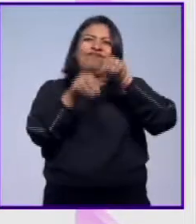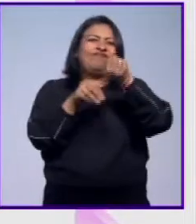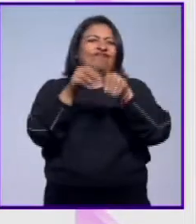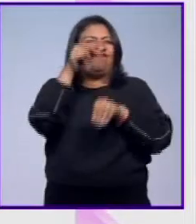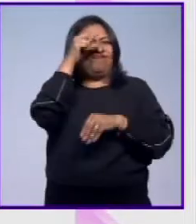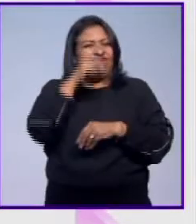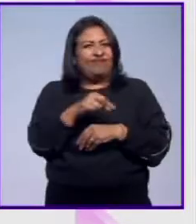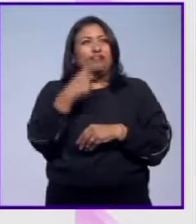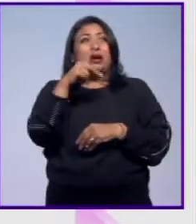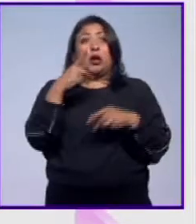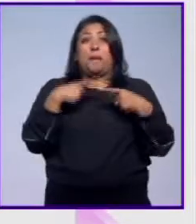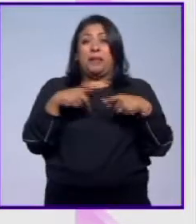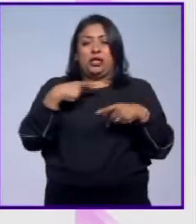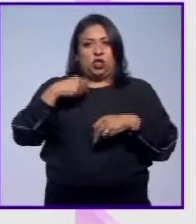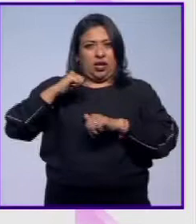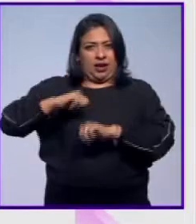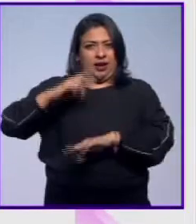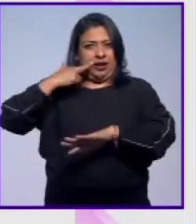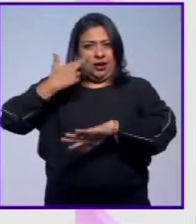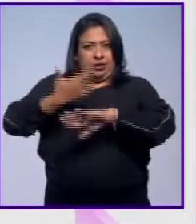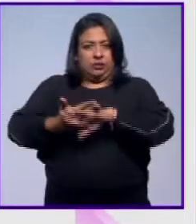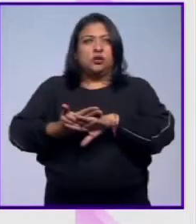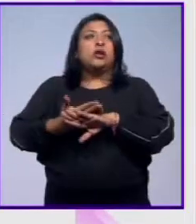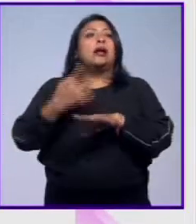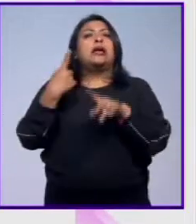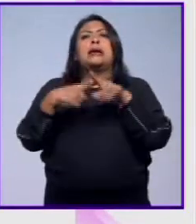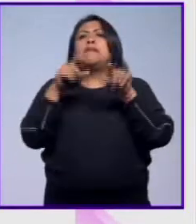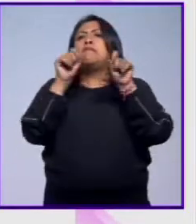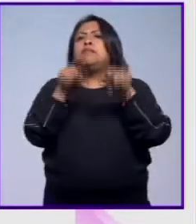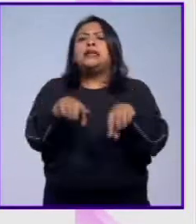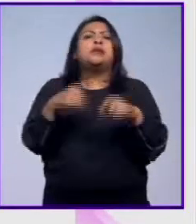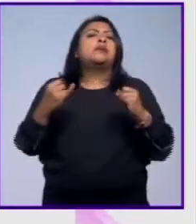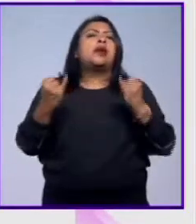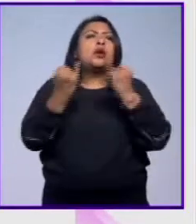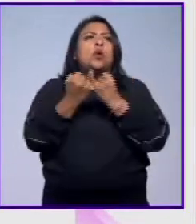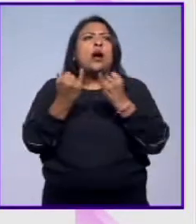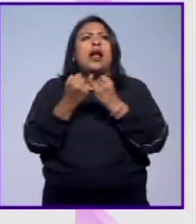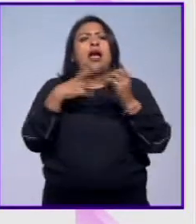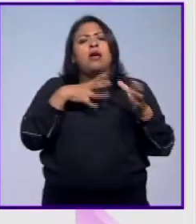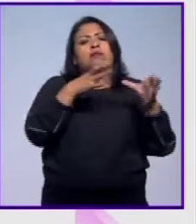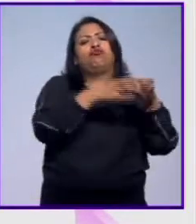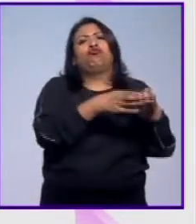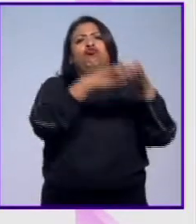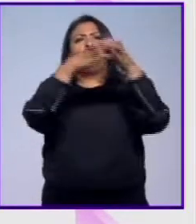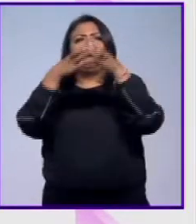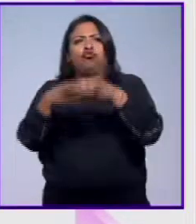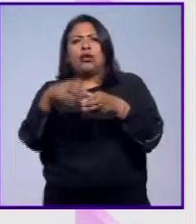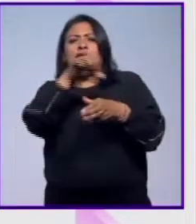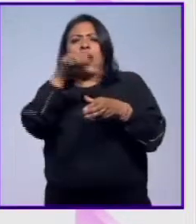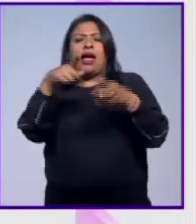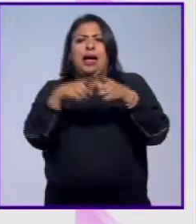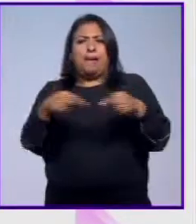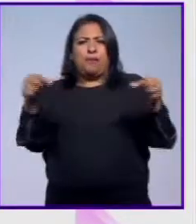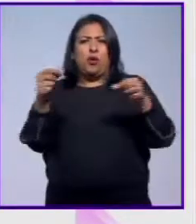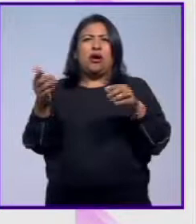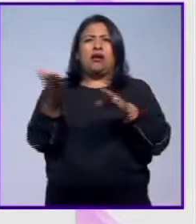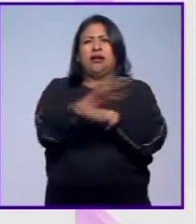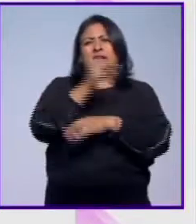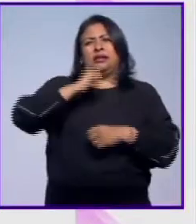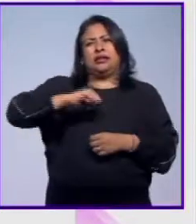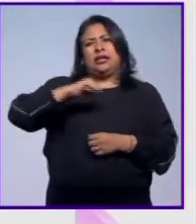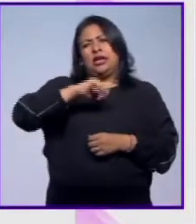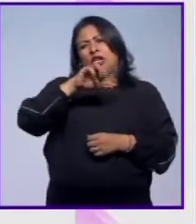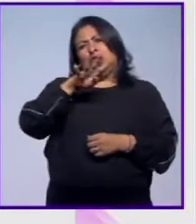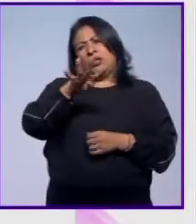todo, pero la persona que estaba encargado de ello es la misma que se llevó toda una delegación mexicana hasta Japón a finales del siglo